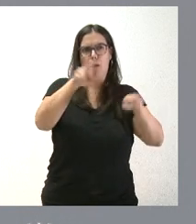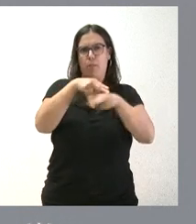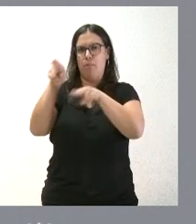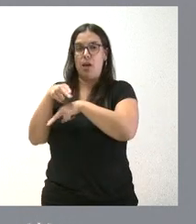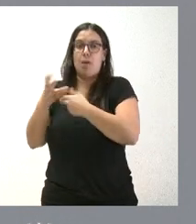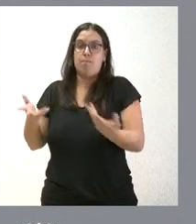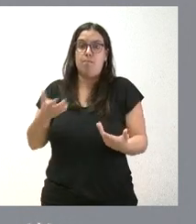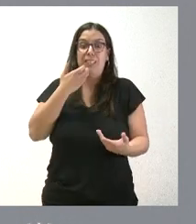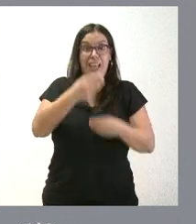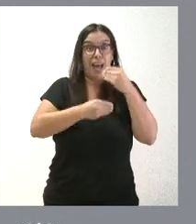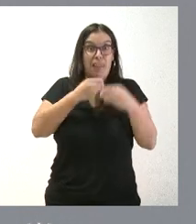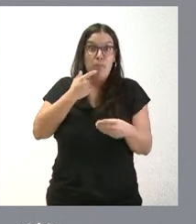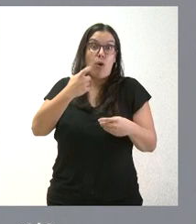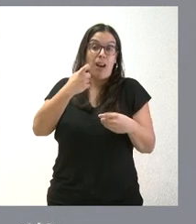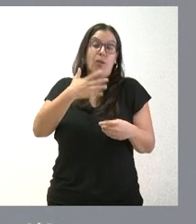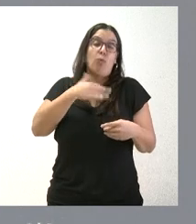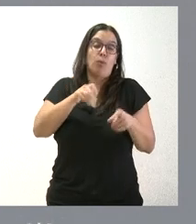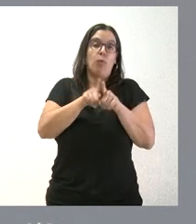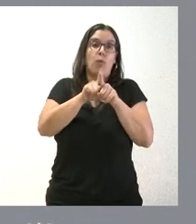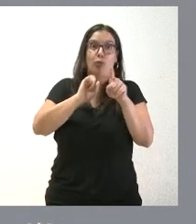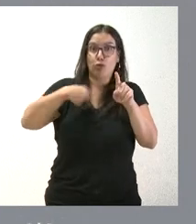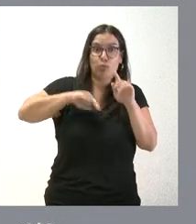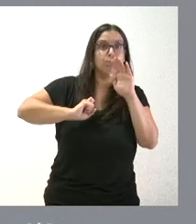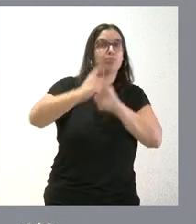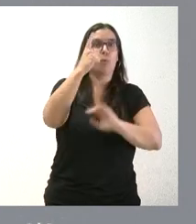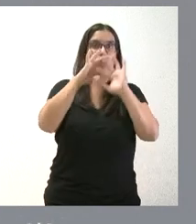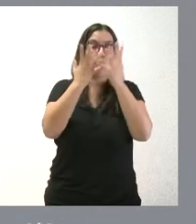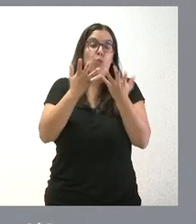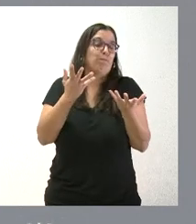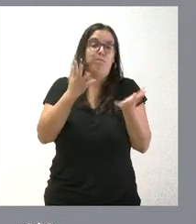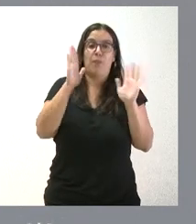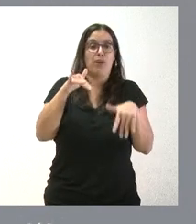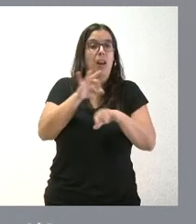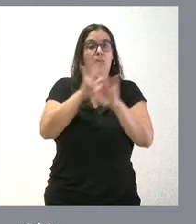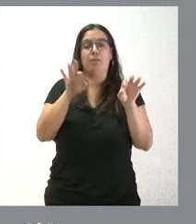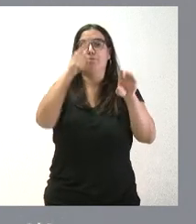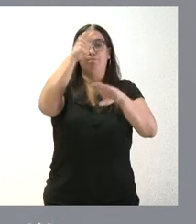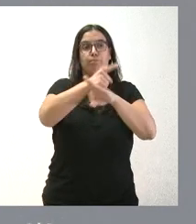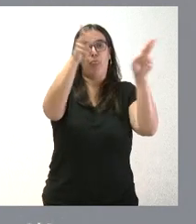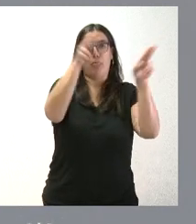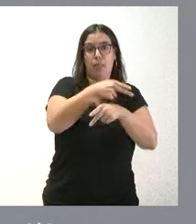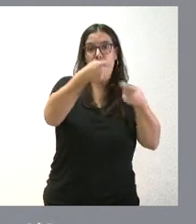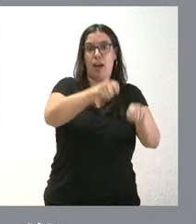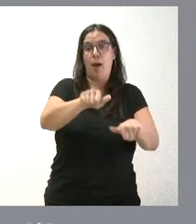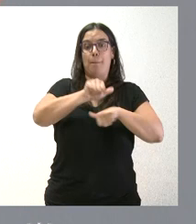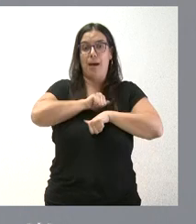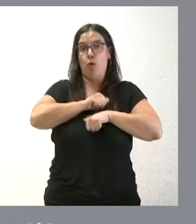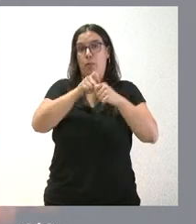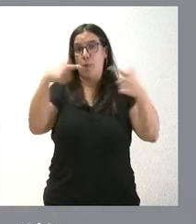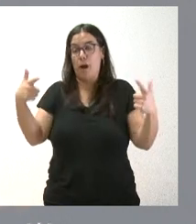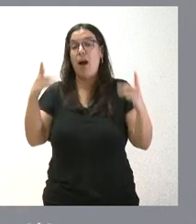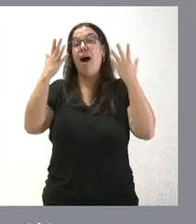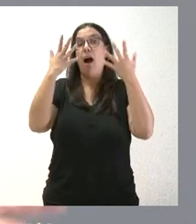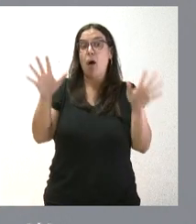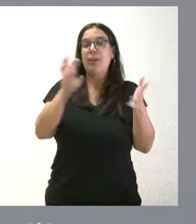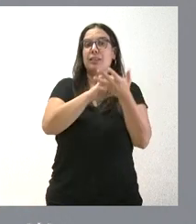vanguardia quizá del mundo en ese tipo de tecnologías. No pudimos hacerlo. Las térmicas se cerraron, el empleo se perdió y, a pesar de eso, Castilla